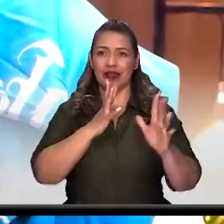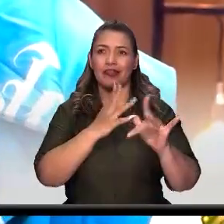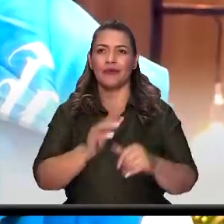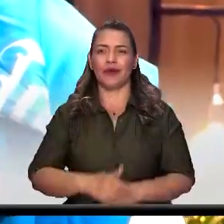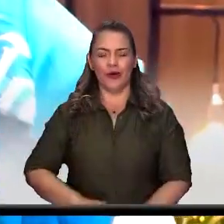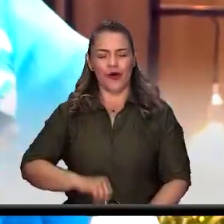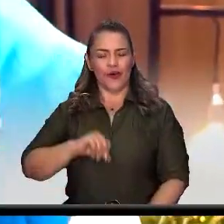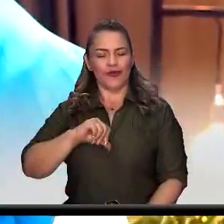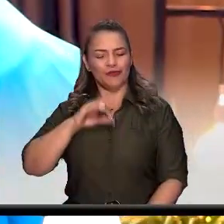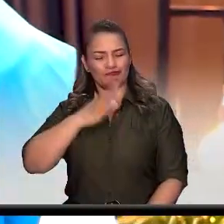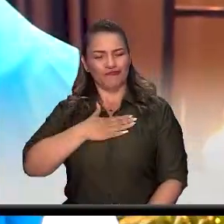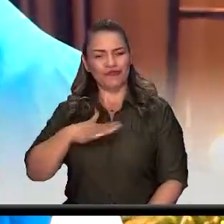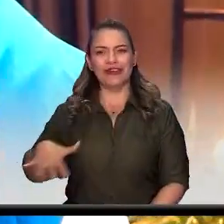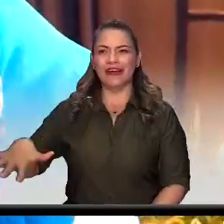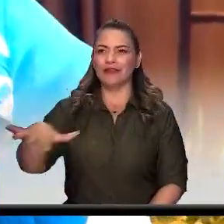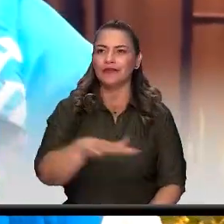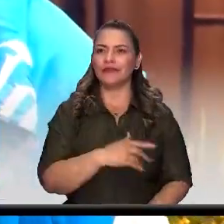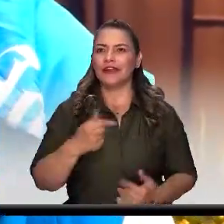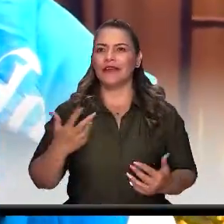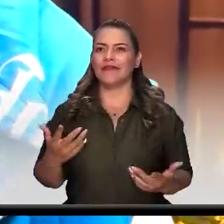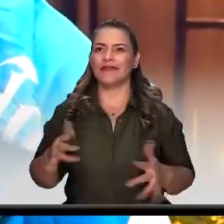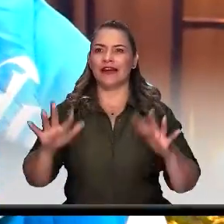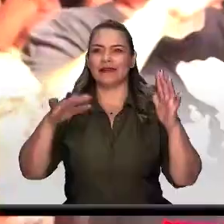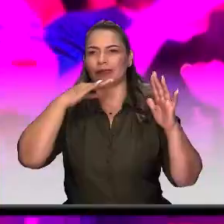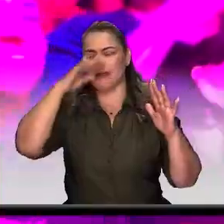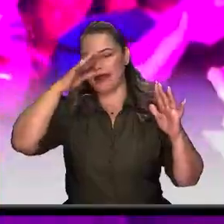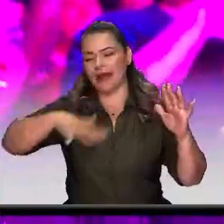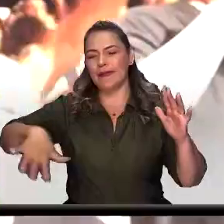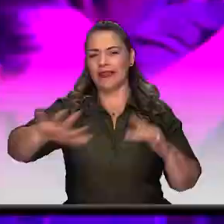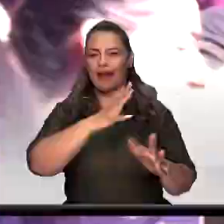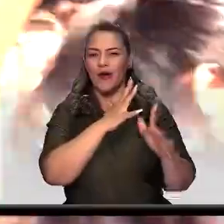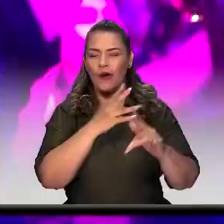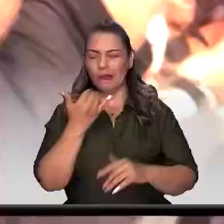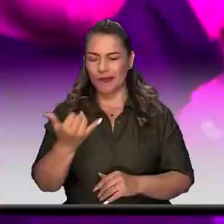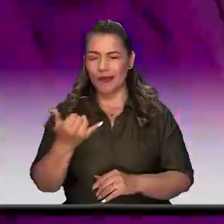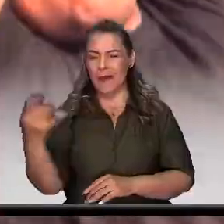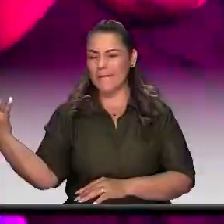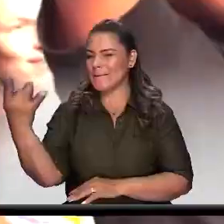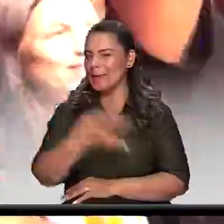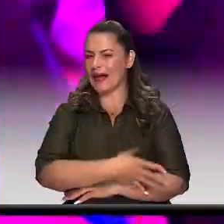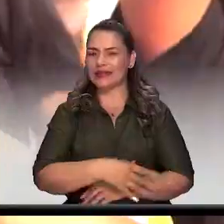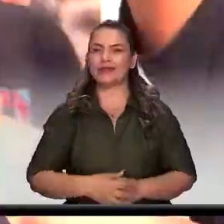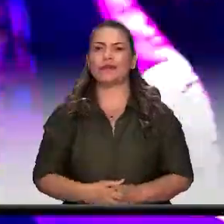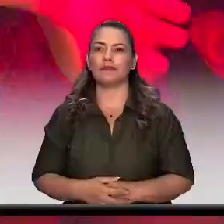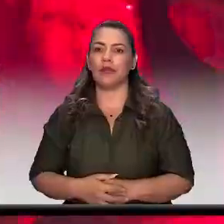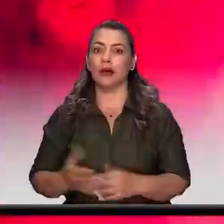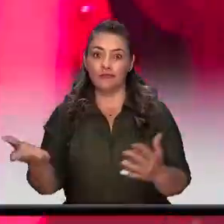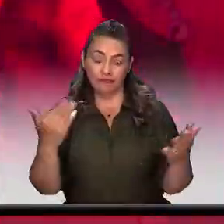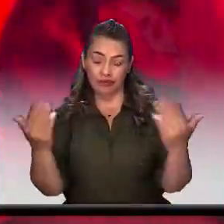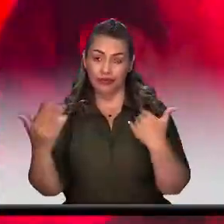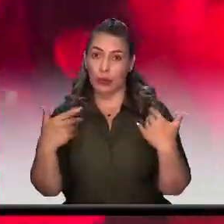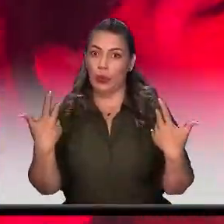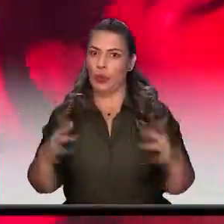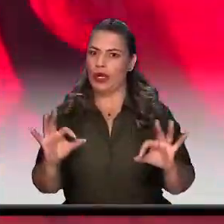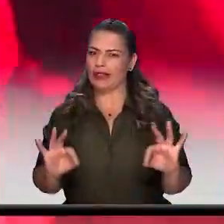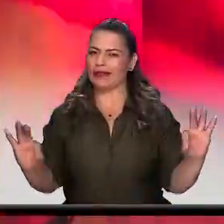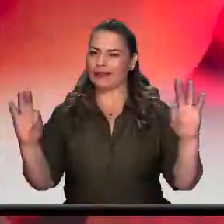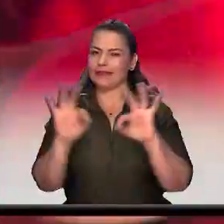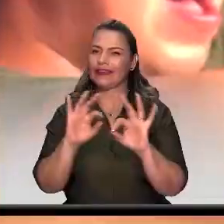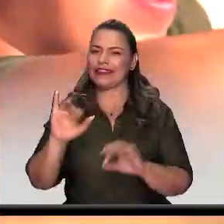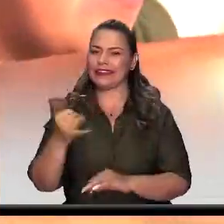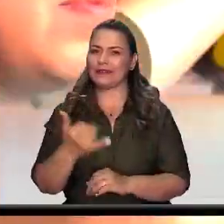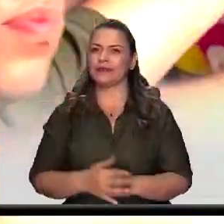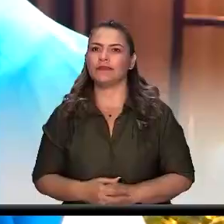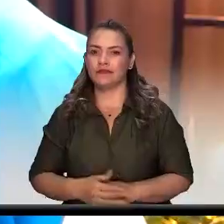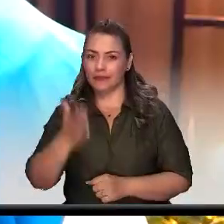Santa María, y ya saben, las mejores fiestas del Valle de la Burra están aquí, en Itagüí. No lo pueden perder porque están a otro nivel. Hey, Itagüí, ya saben, pues, las